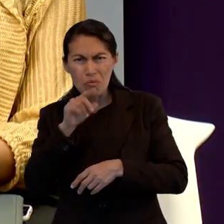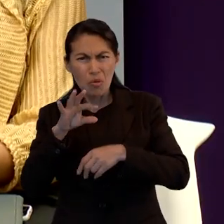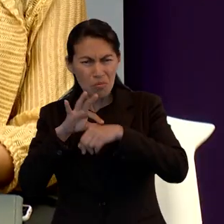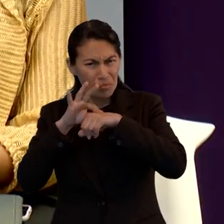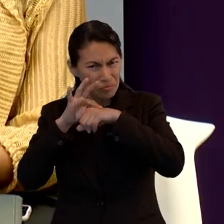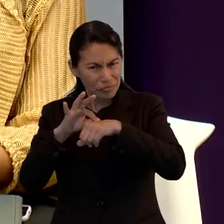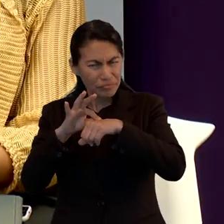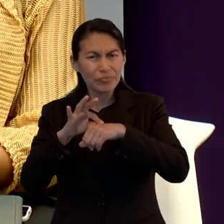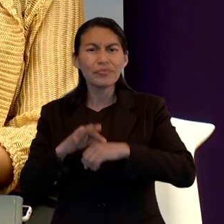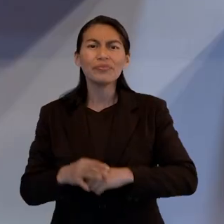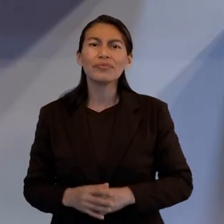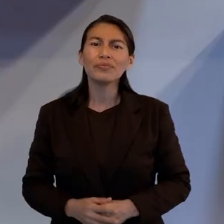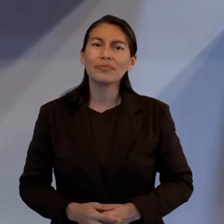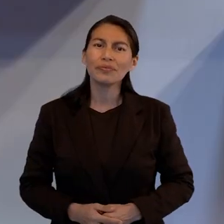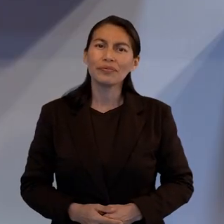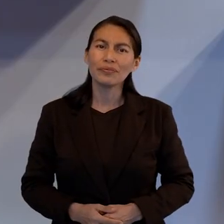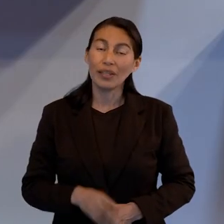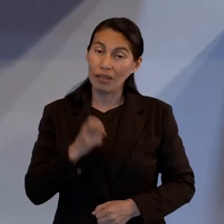mismo.